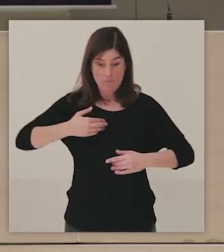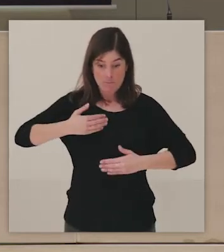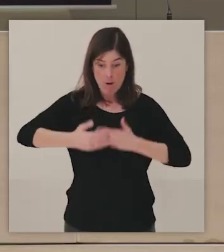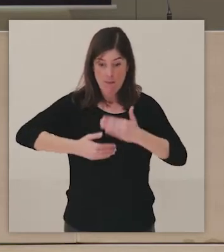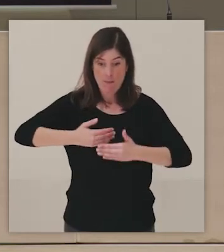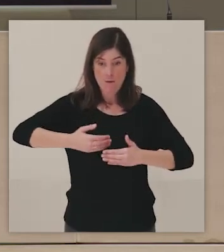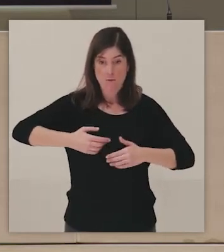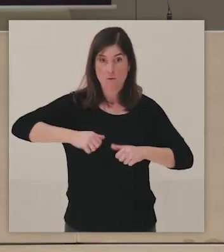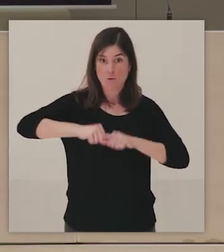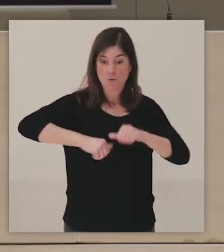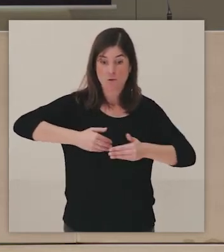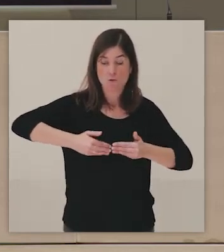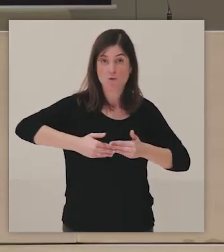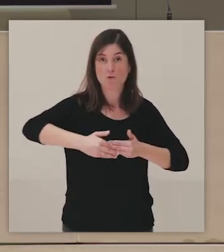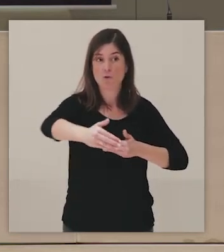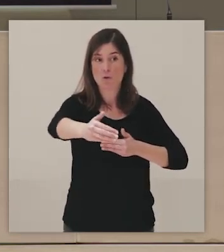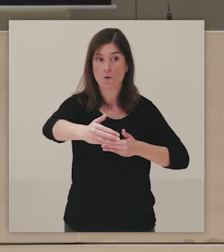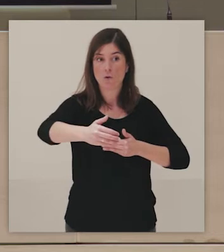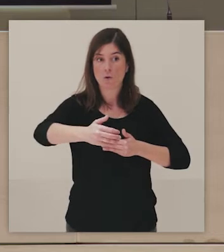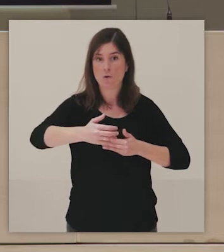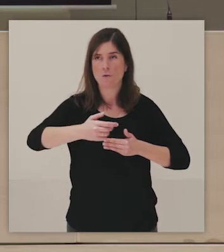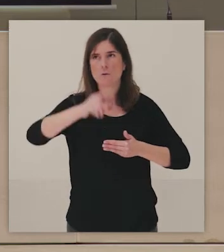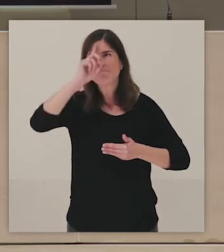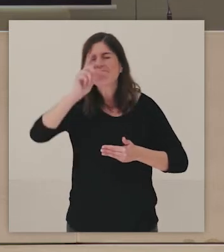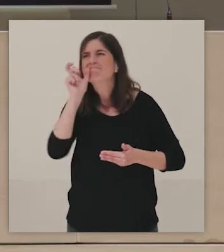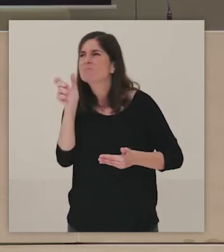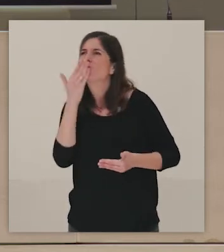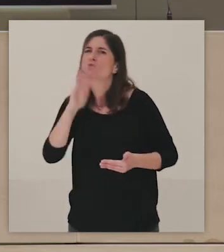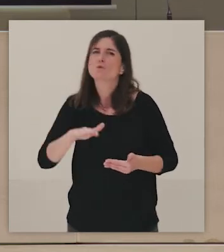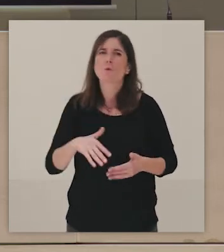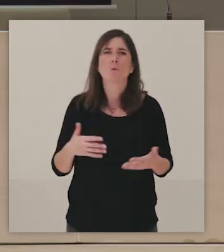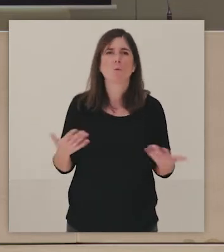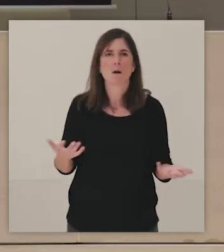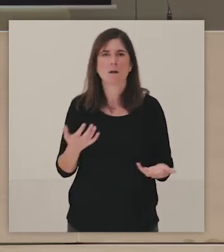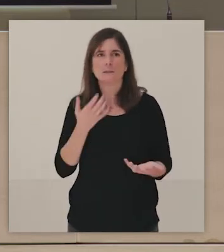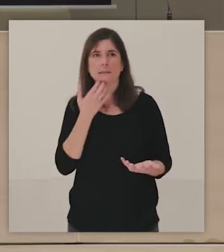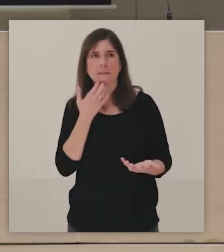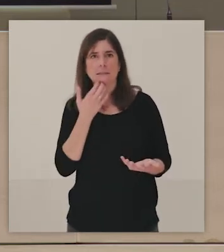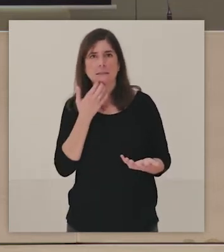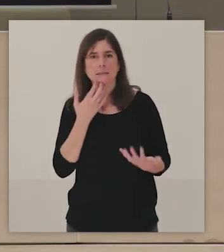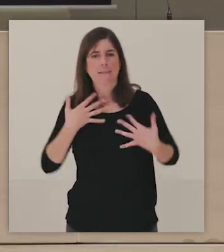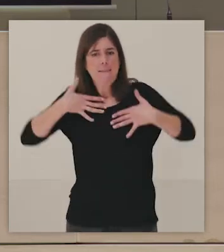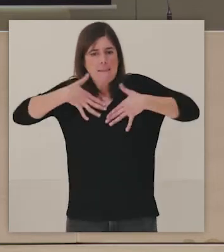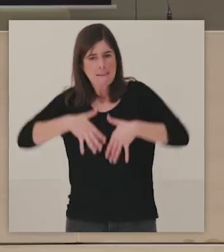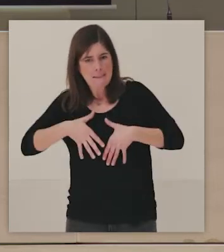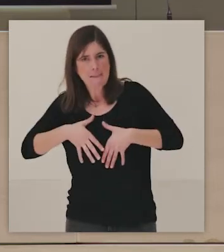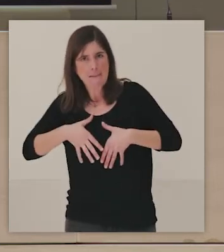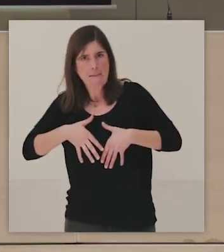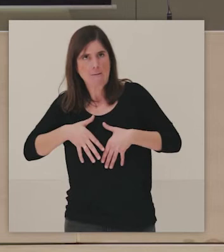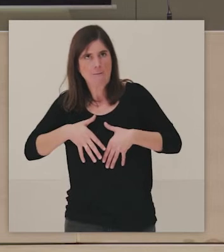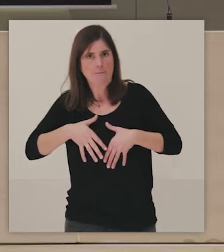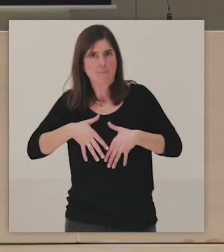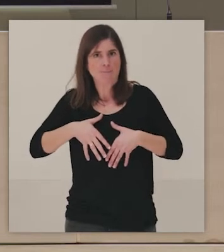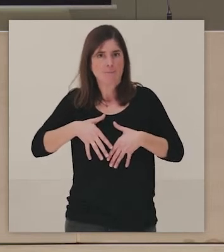el… Bueno, pues no sé si la palabra es el calado, pero bueno, sí, lo que trasciende